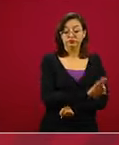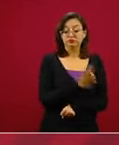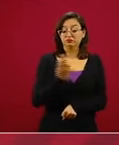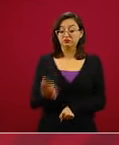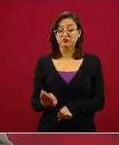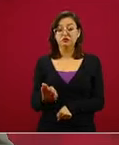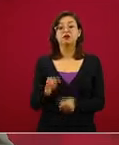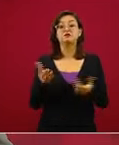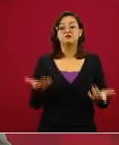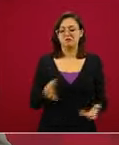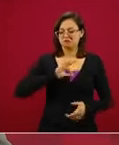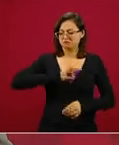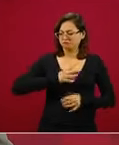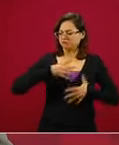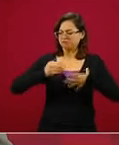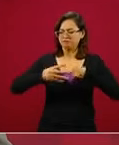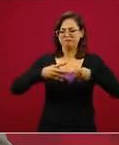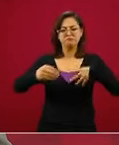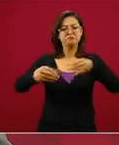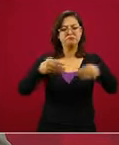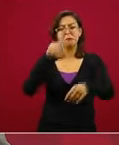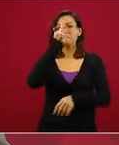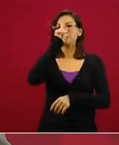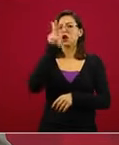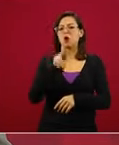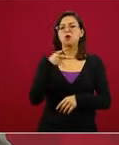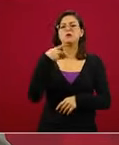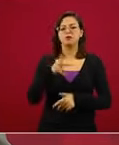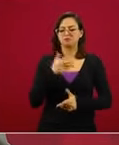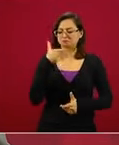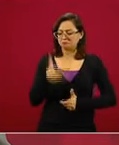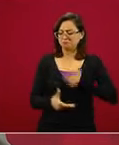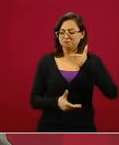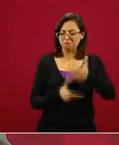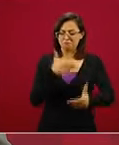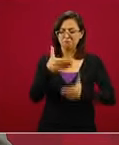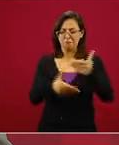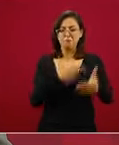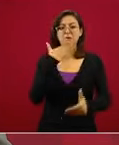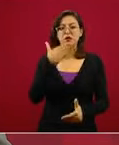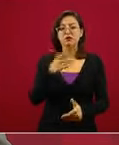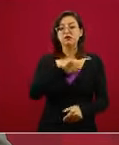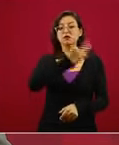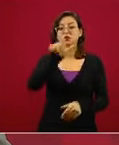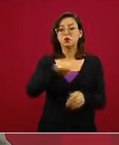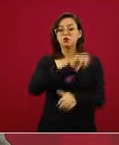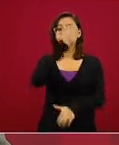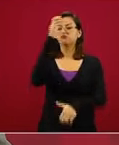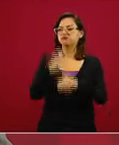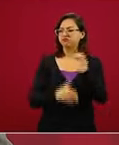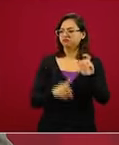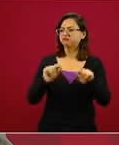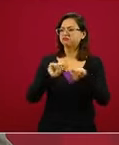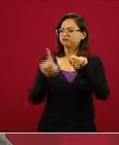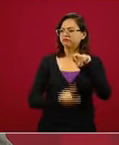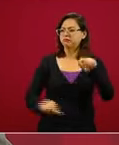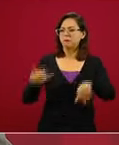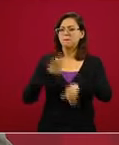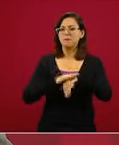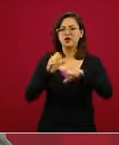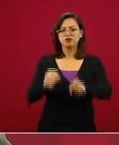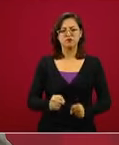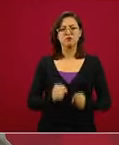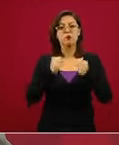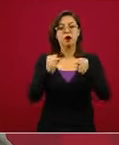bien, saldremos fortalecidos de ella, pero siempre y cuando sigamos cumpliendo con